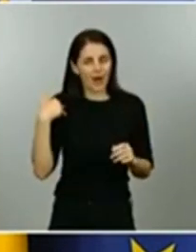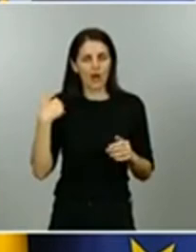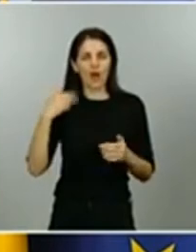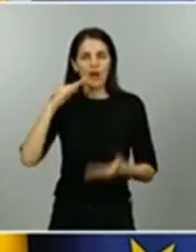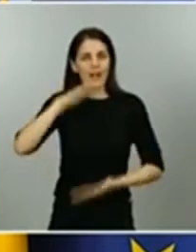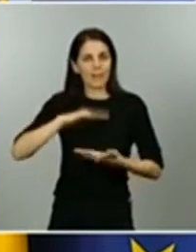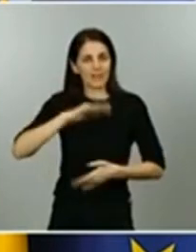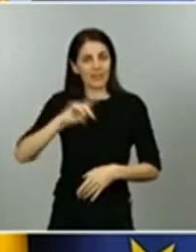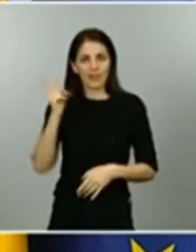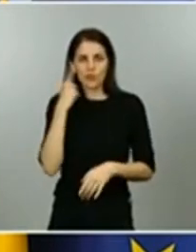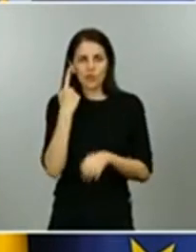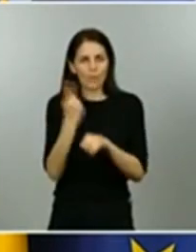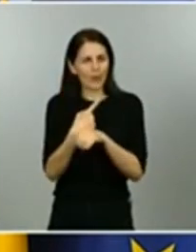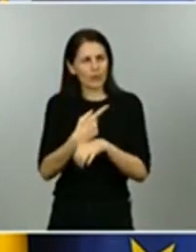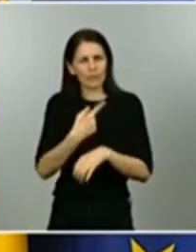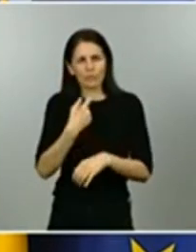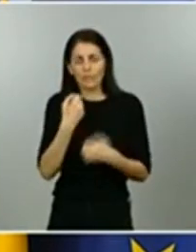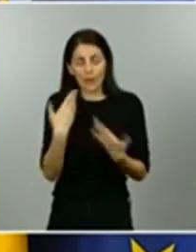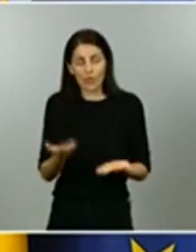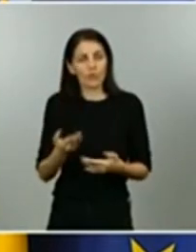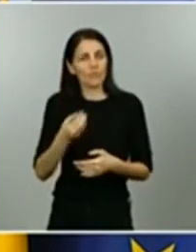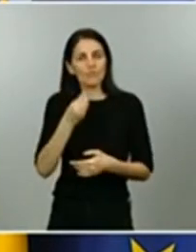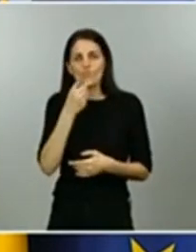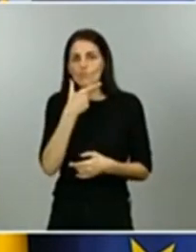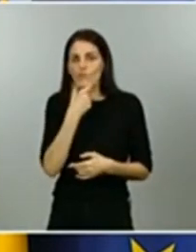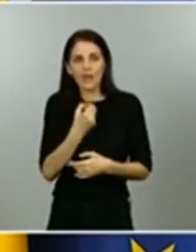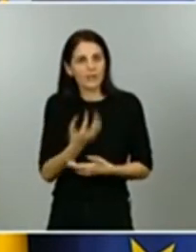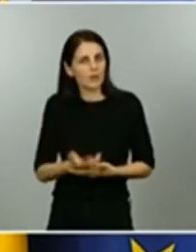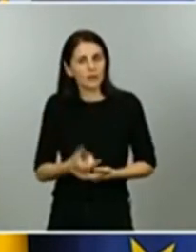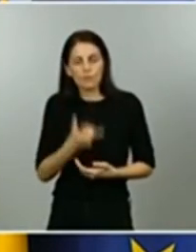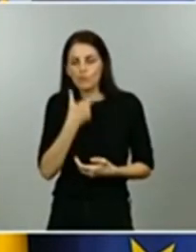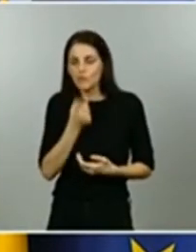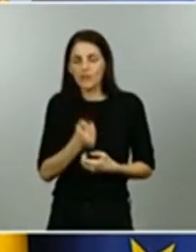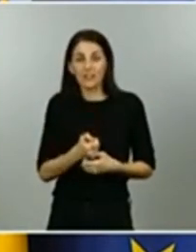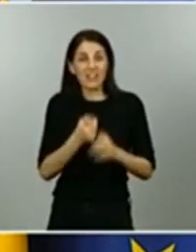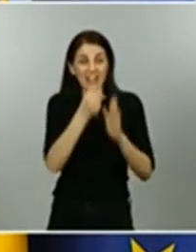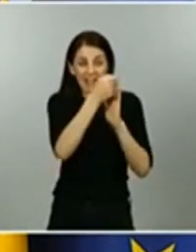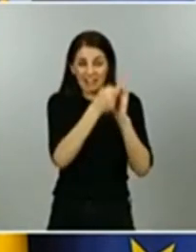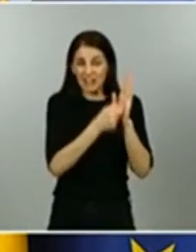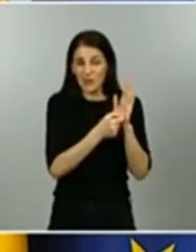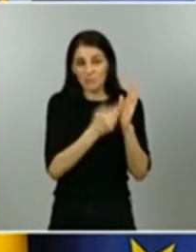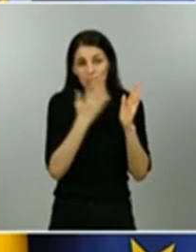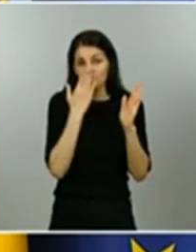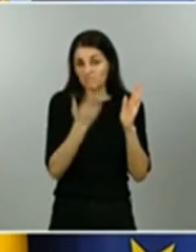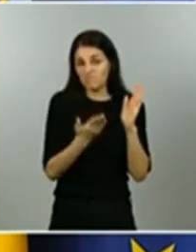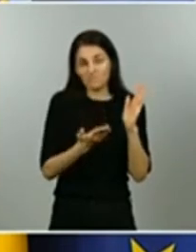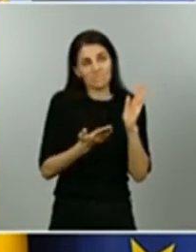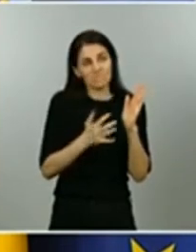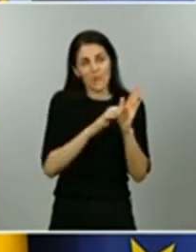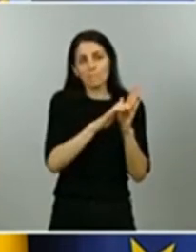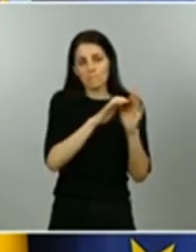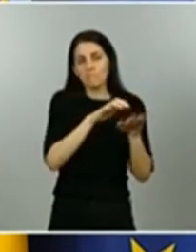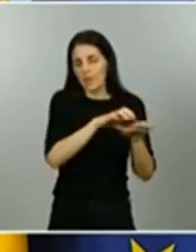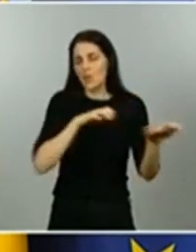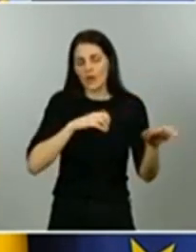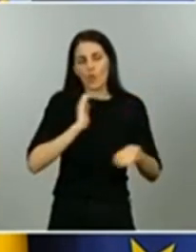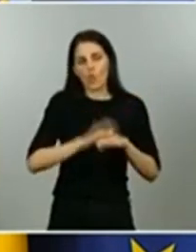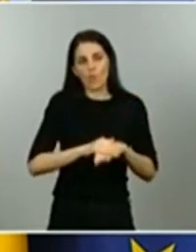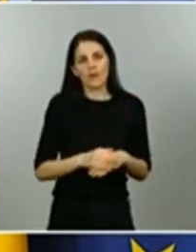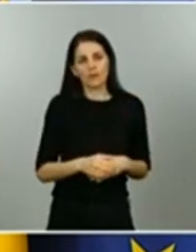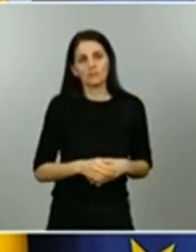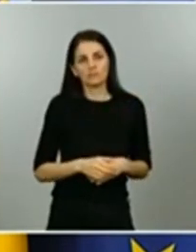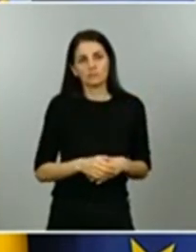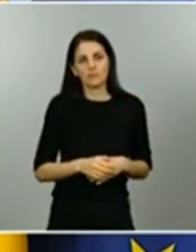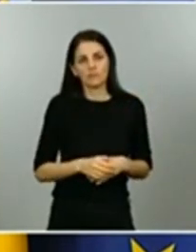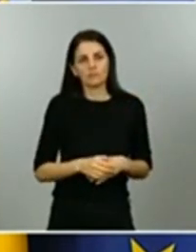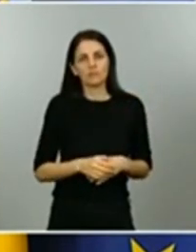y lo cierto es que cumplen prácticamente todos los criterios en un nivel bastante alto algunos son mucho más